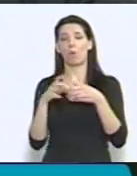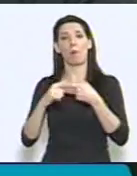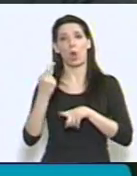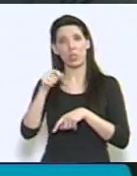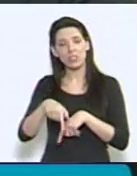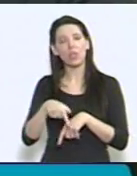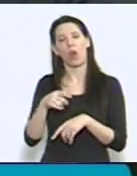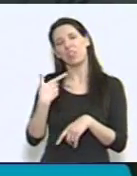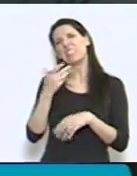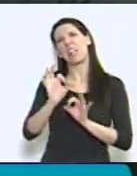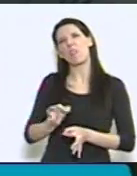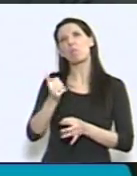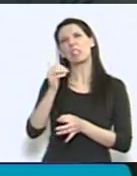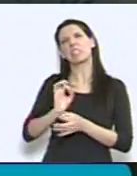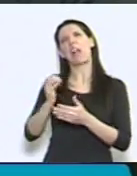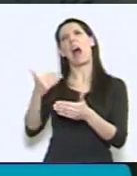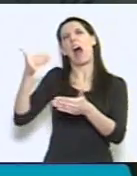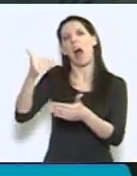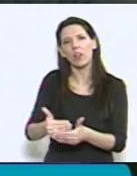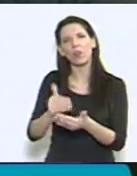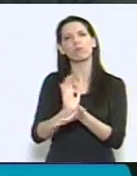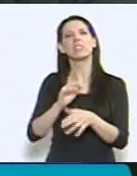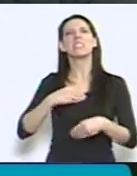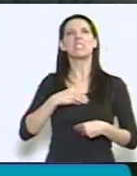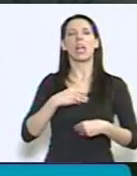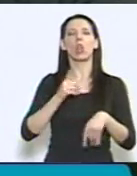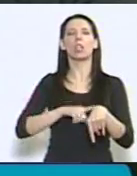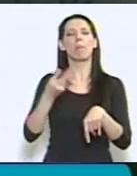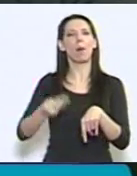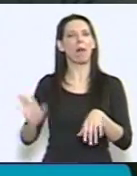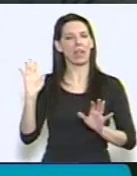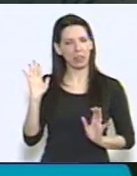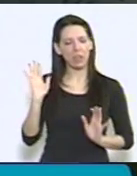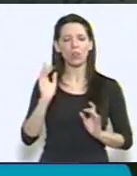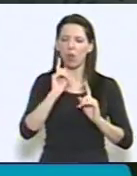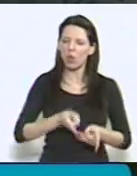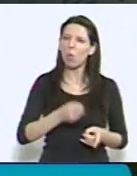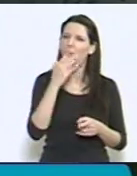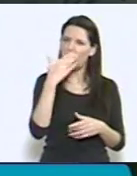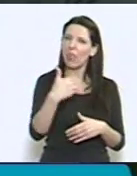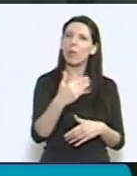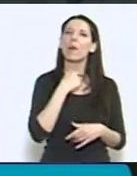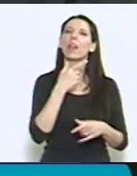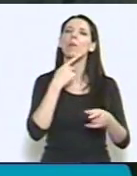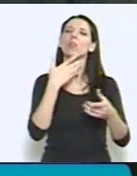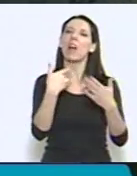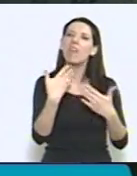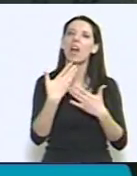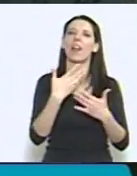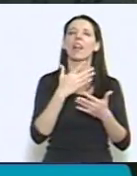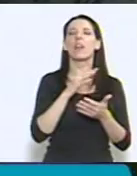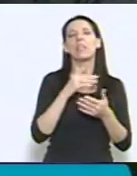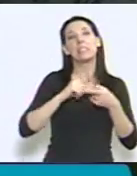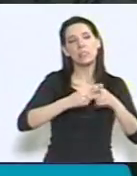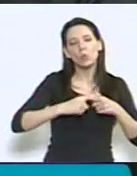perdido y algunas observaciones que oportunamente plantearemos en la discusión en particular, acompañaremos